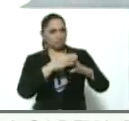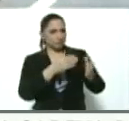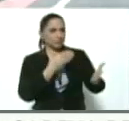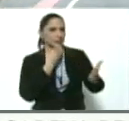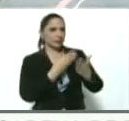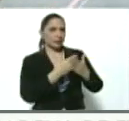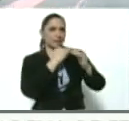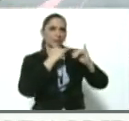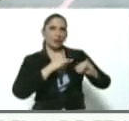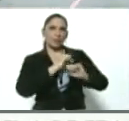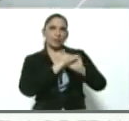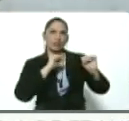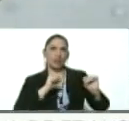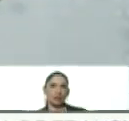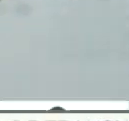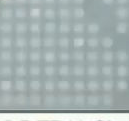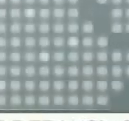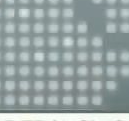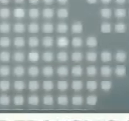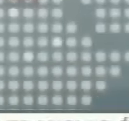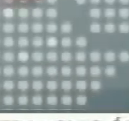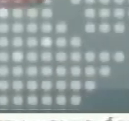mañana en Caracas Igual por ustedes